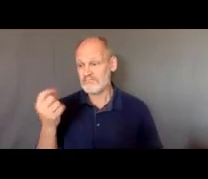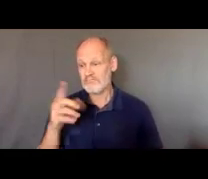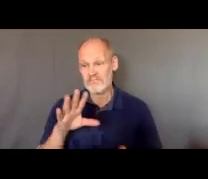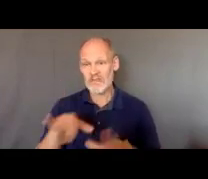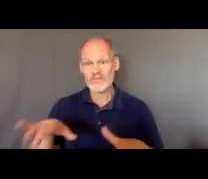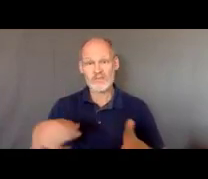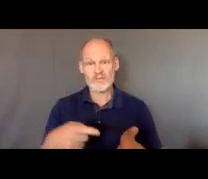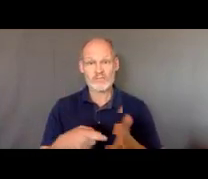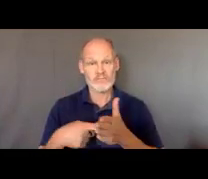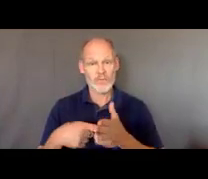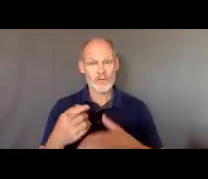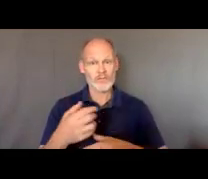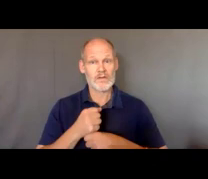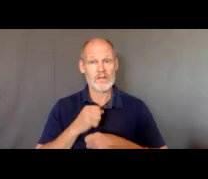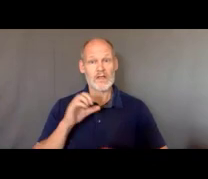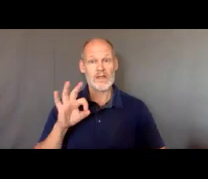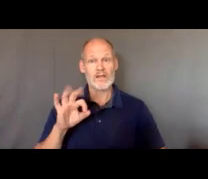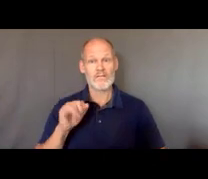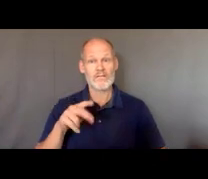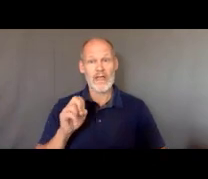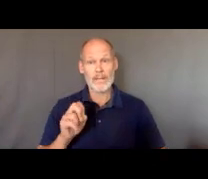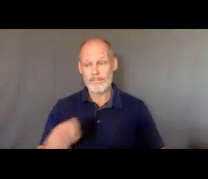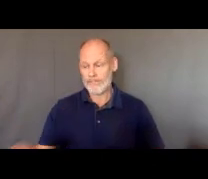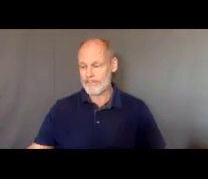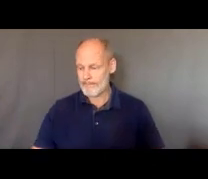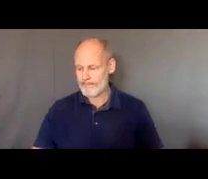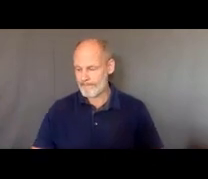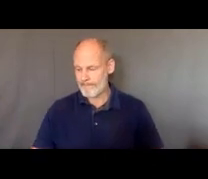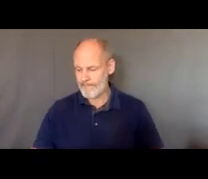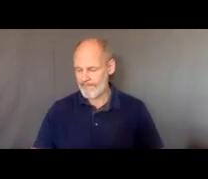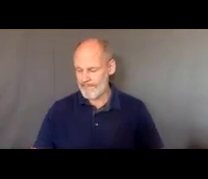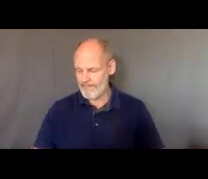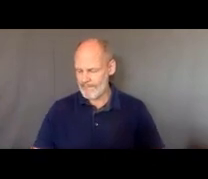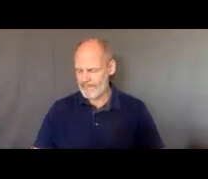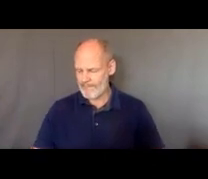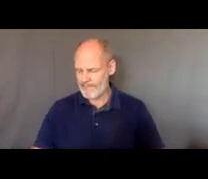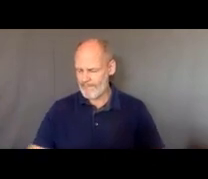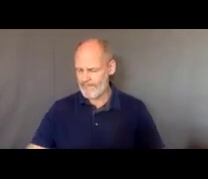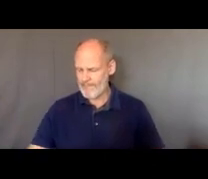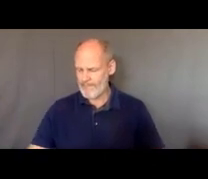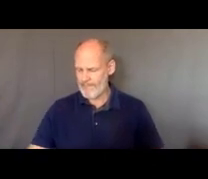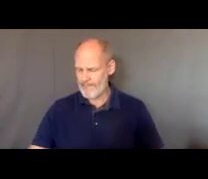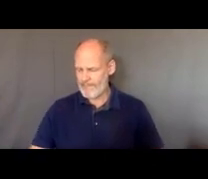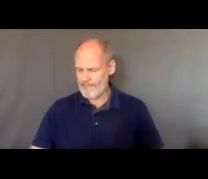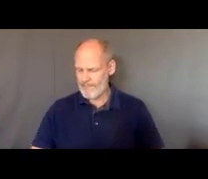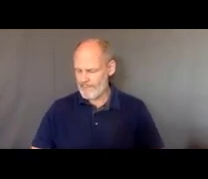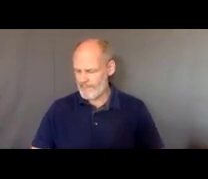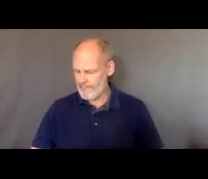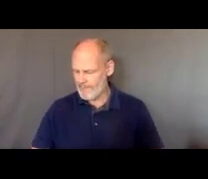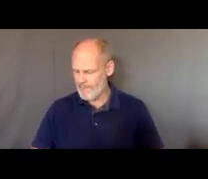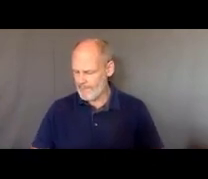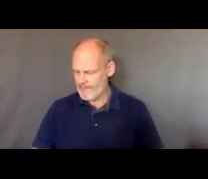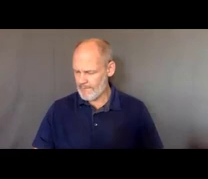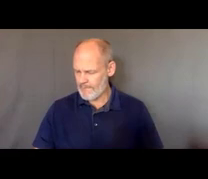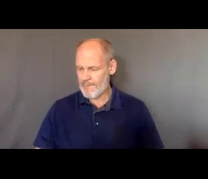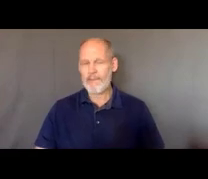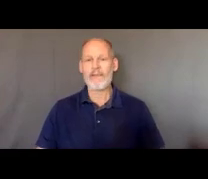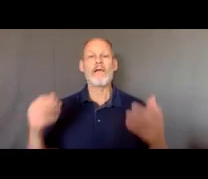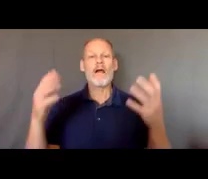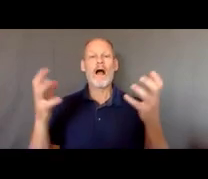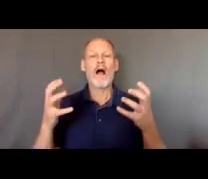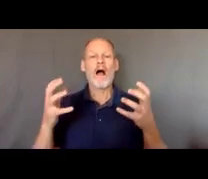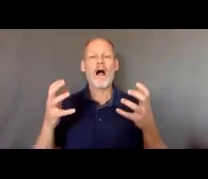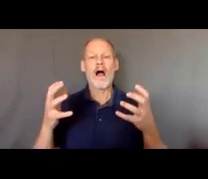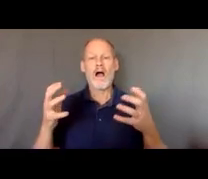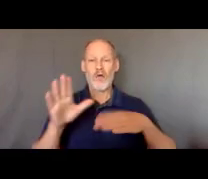a la ley merecen y si nada más yo quería que preste atención al hecho de que ya